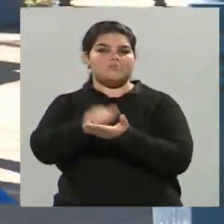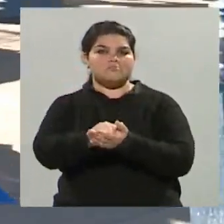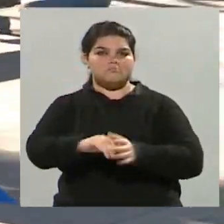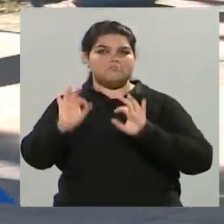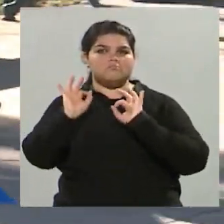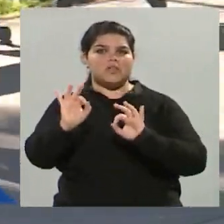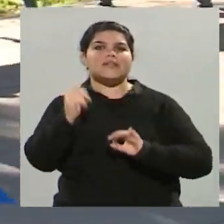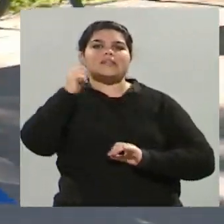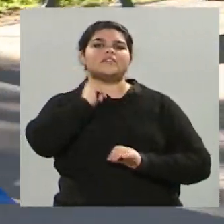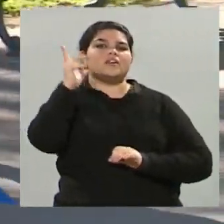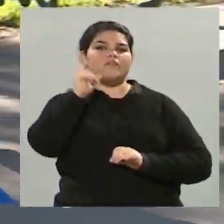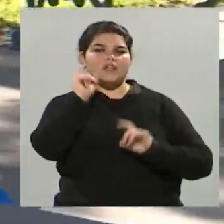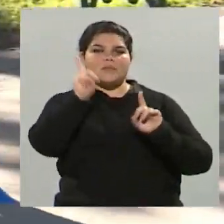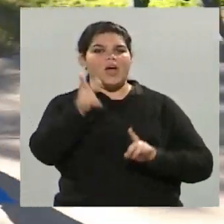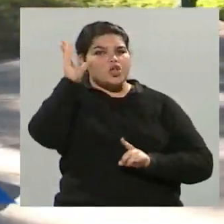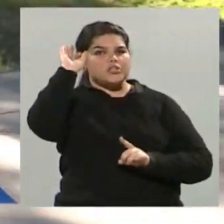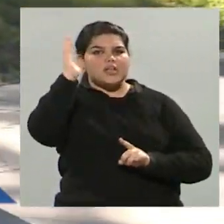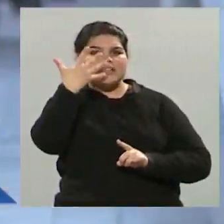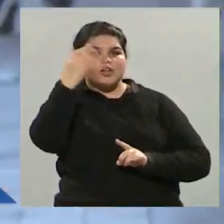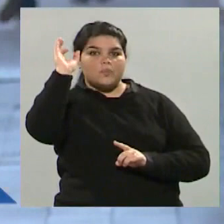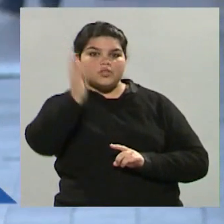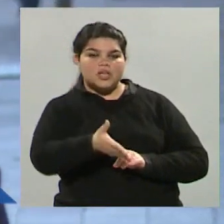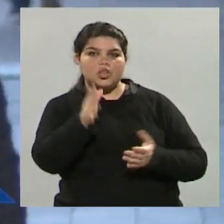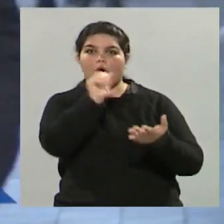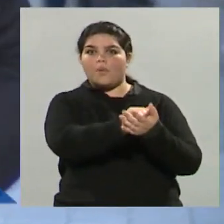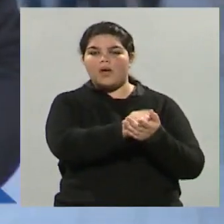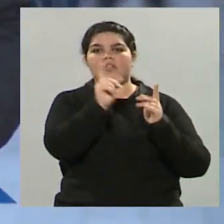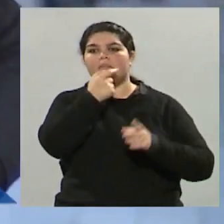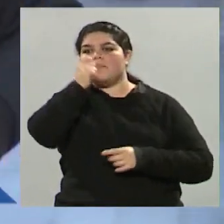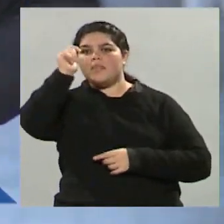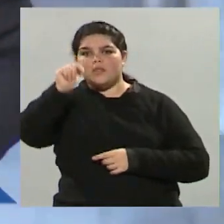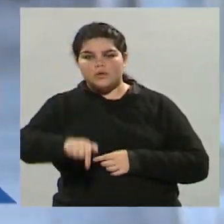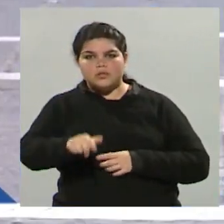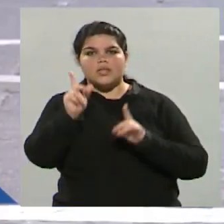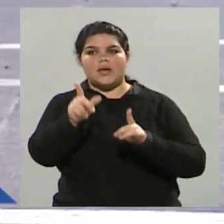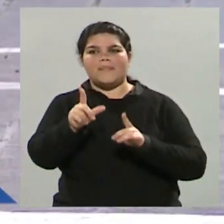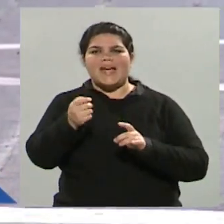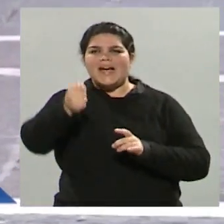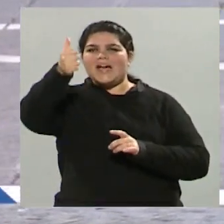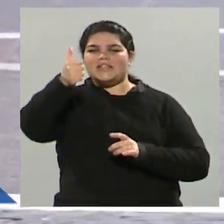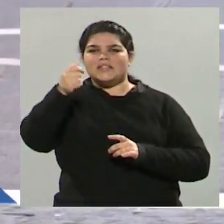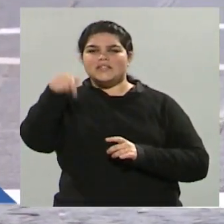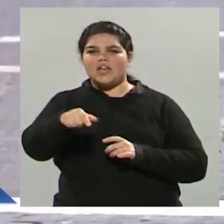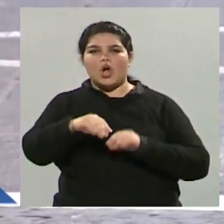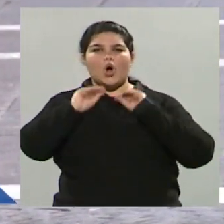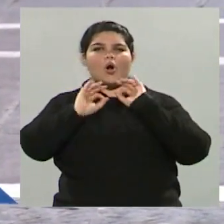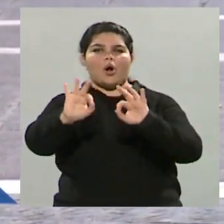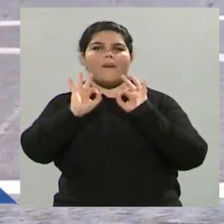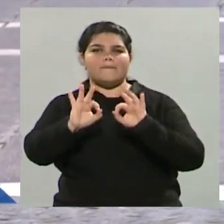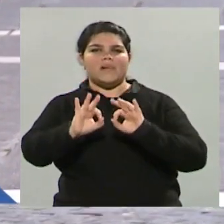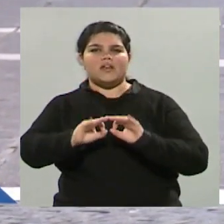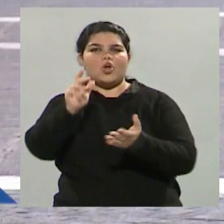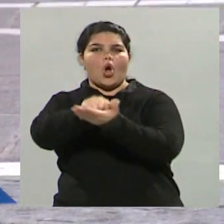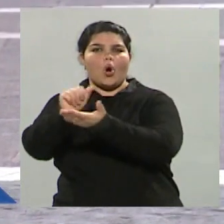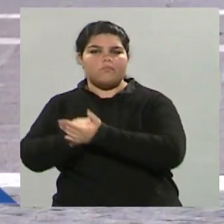buena ocupación, del 85%. La provincia el sábado a la noche llegó también a estar casi en un pleno de ocupación. Así